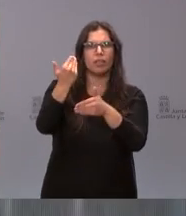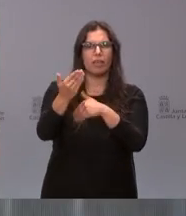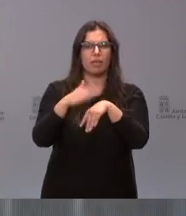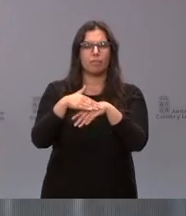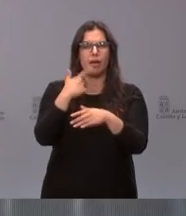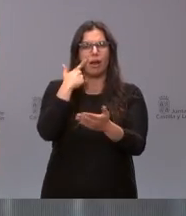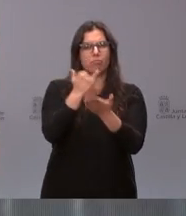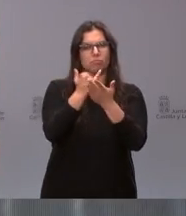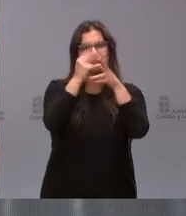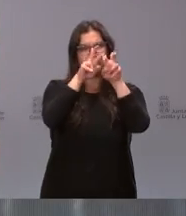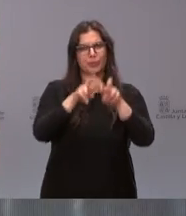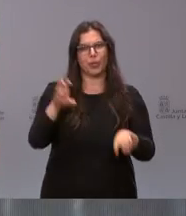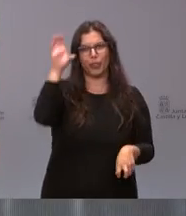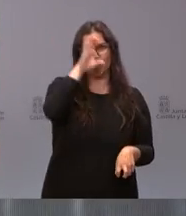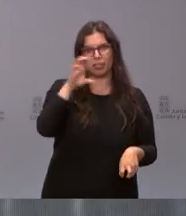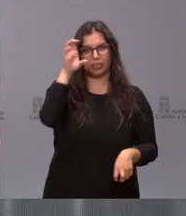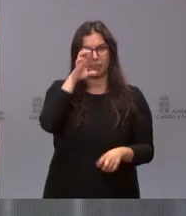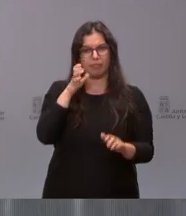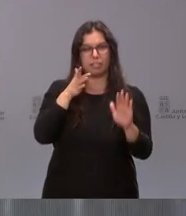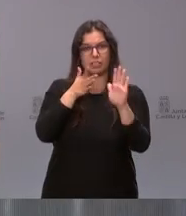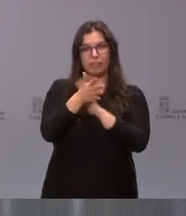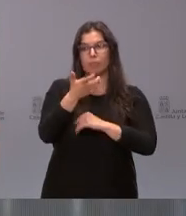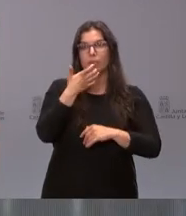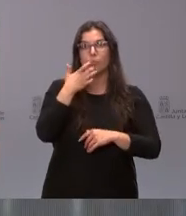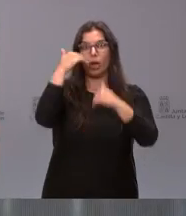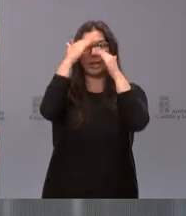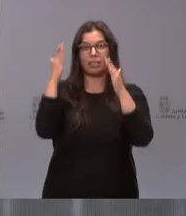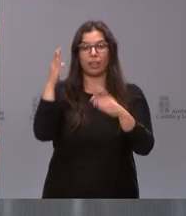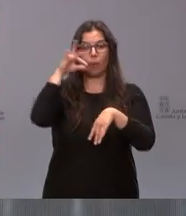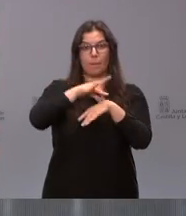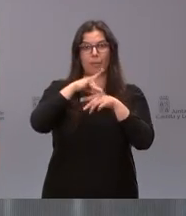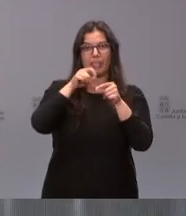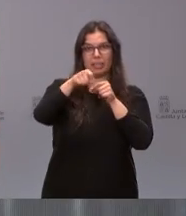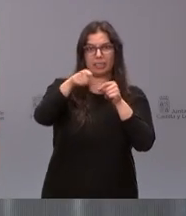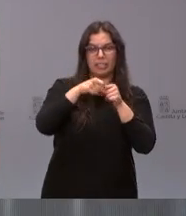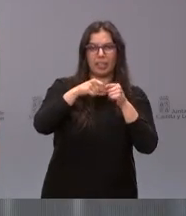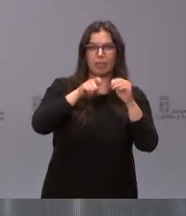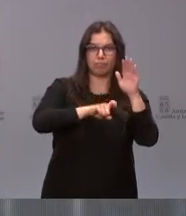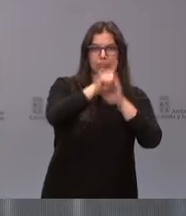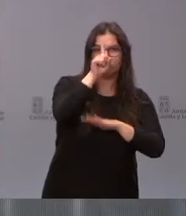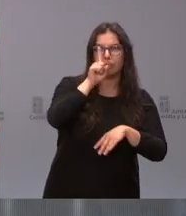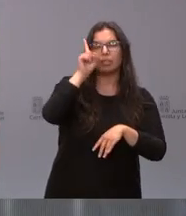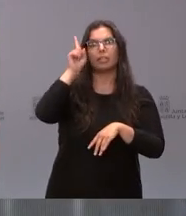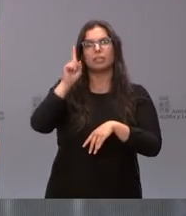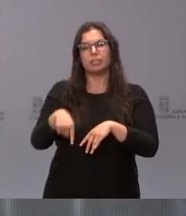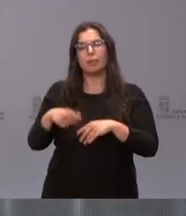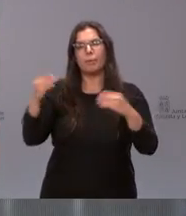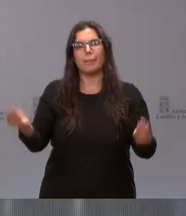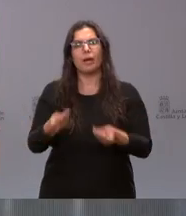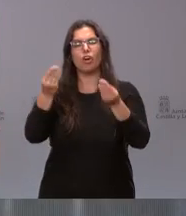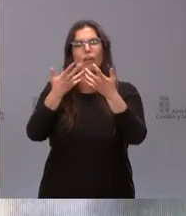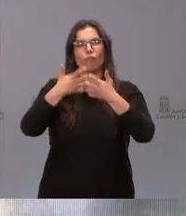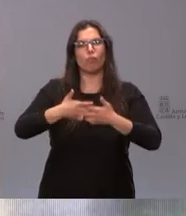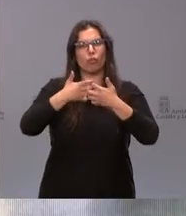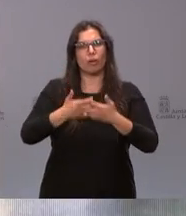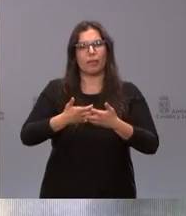científica es decir avanzar en la telemedicina avanzar en la telepresencia y seguir mejorando el funcionamiento